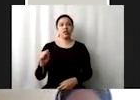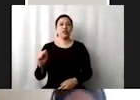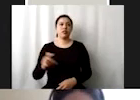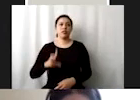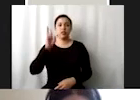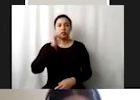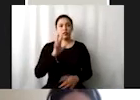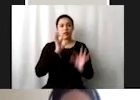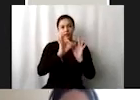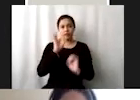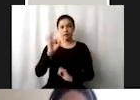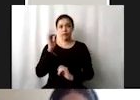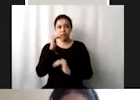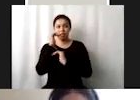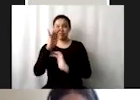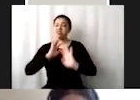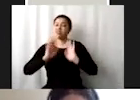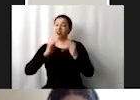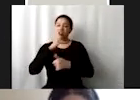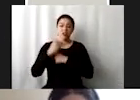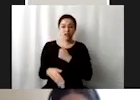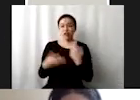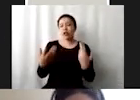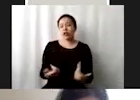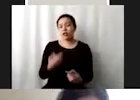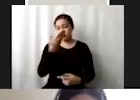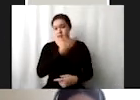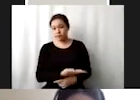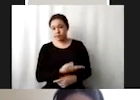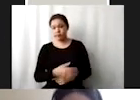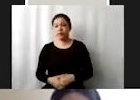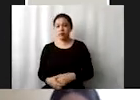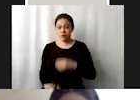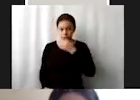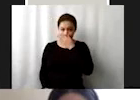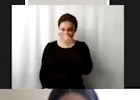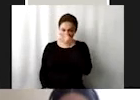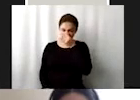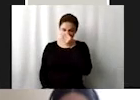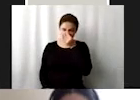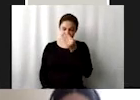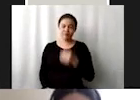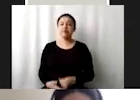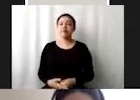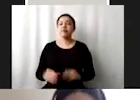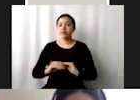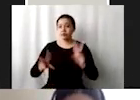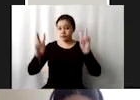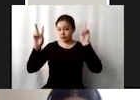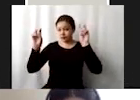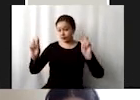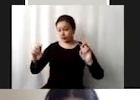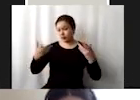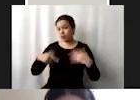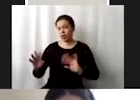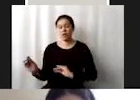muchas fechas de expiración este es uno de ellos pues que se relaciona por supuesto a lo que hemos descuidado por muchas